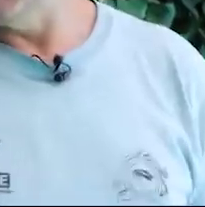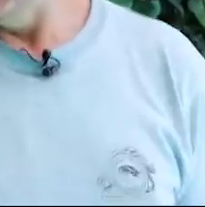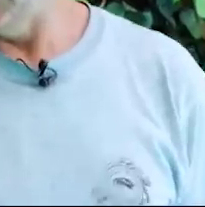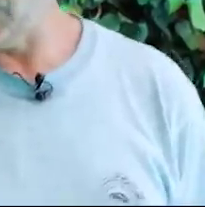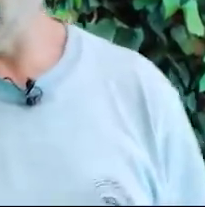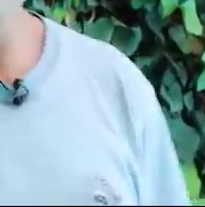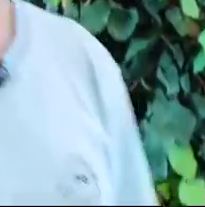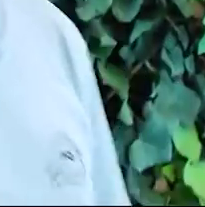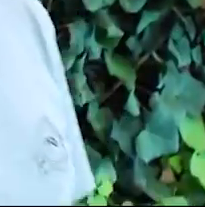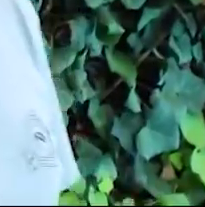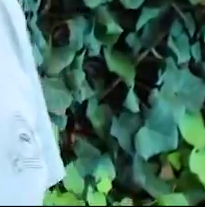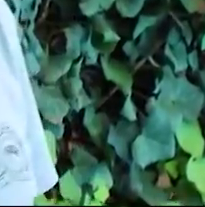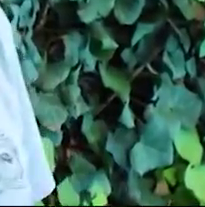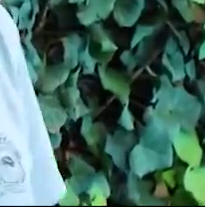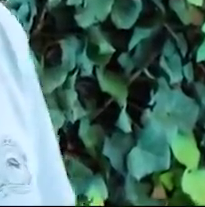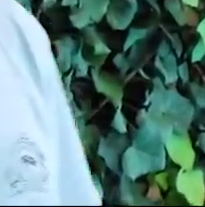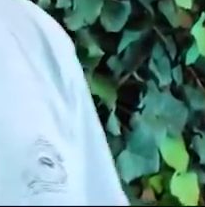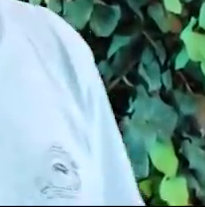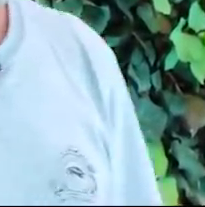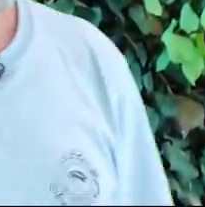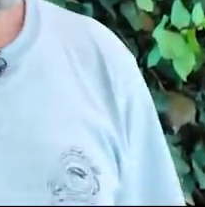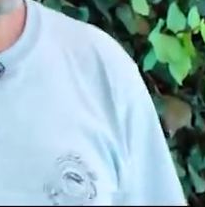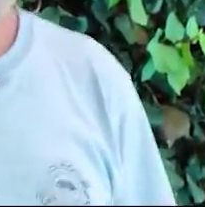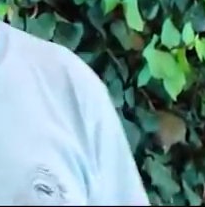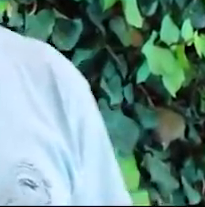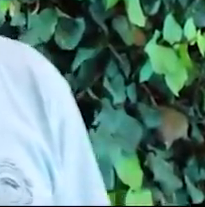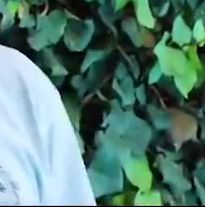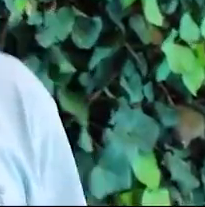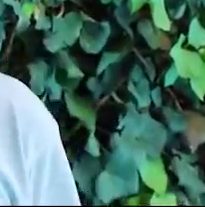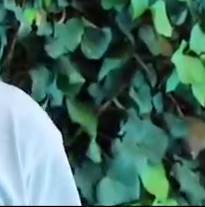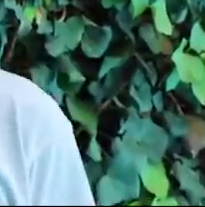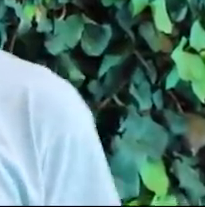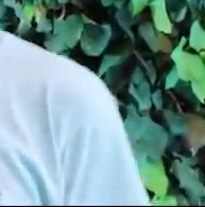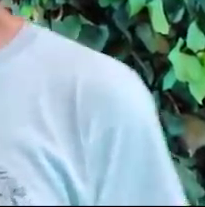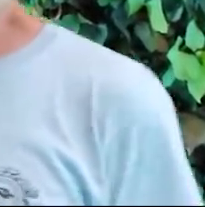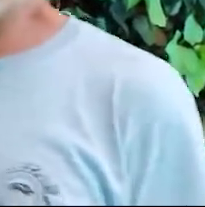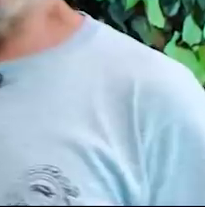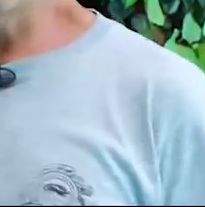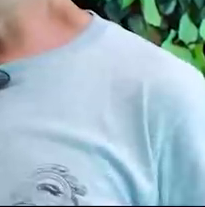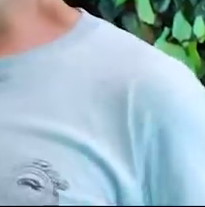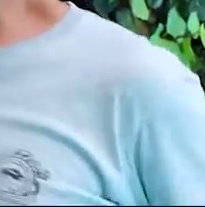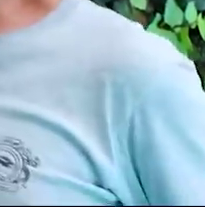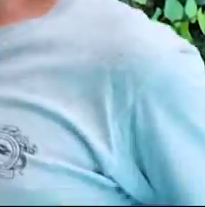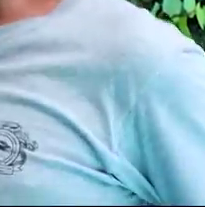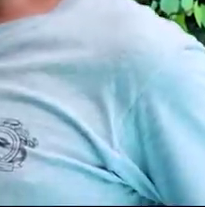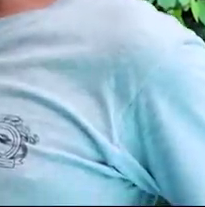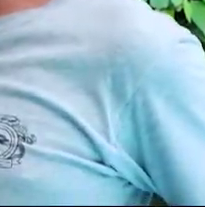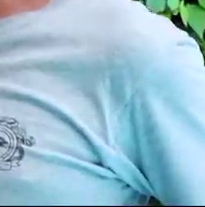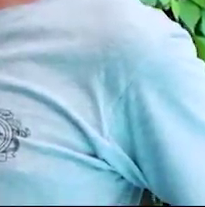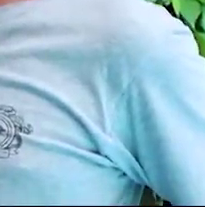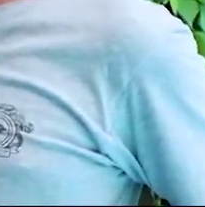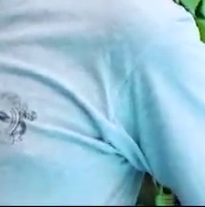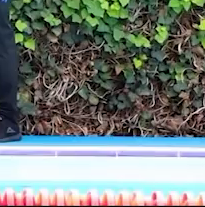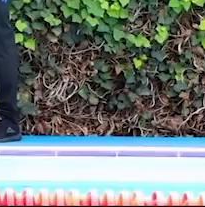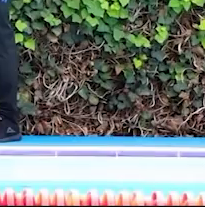a hacer, Yair? Nos vamos a acostar y nos vamos a poner boca arriba, poniendo los codos